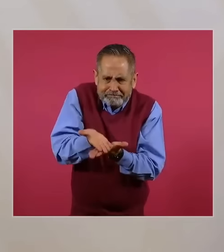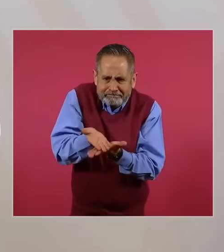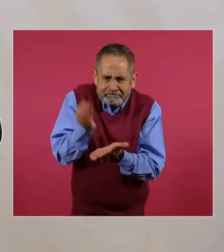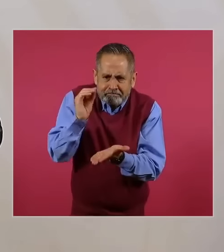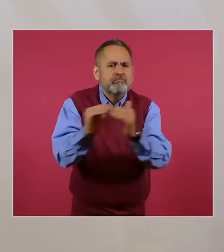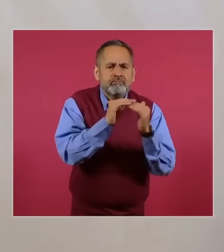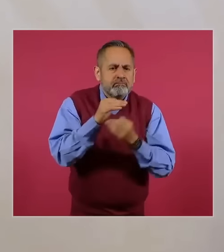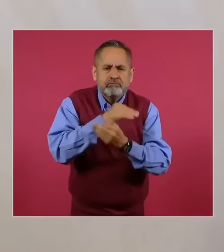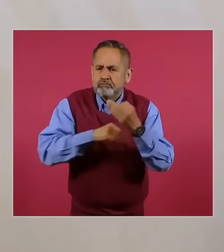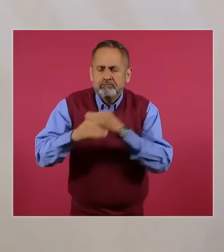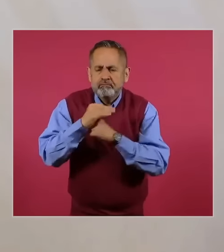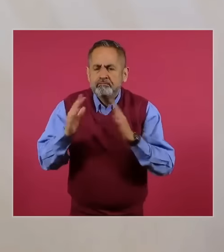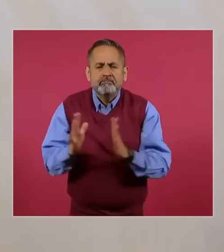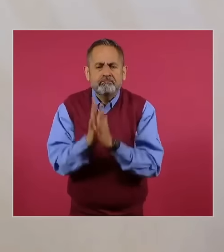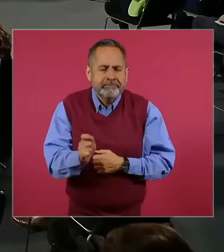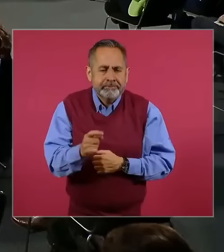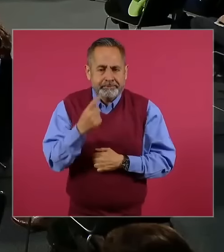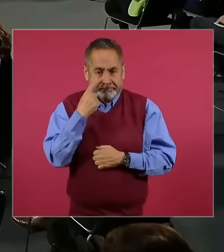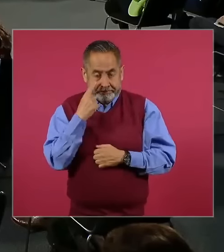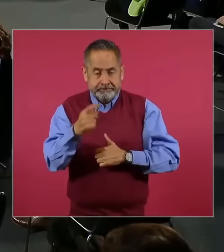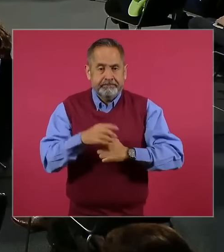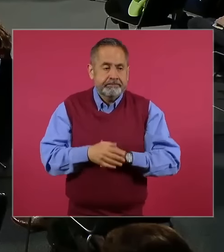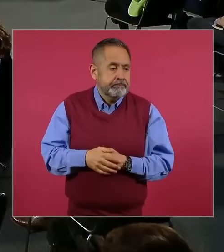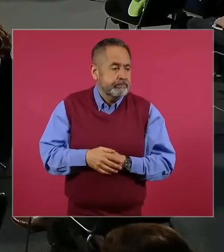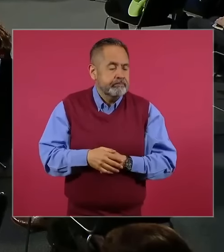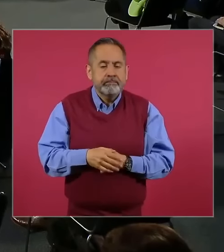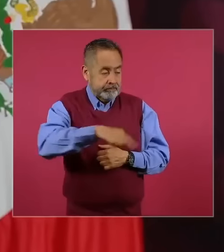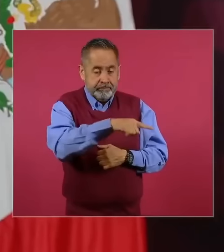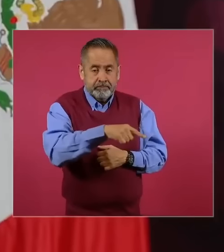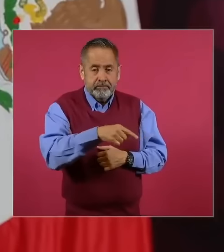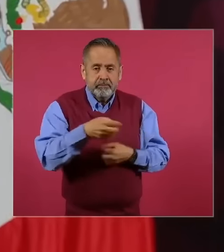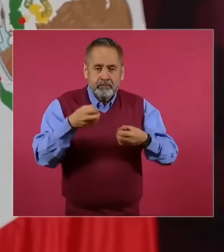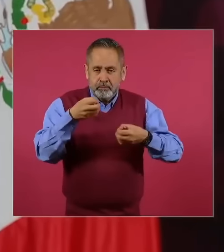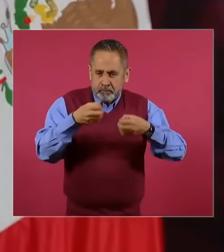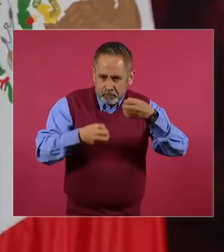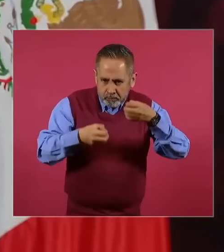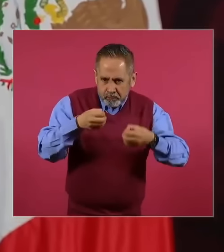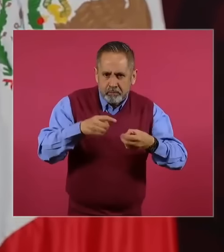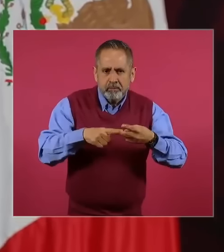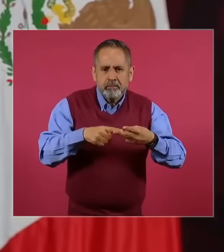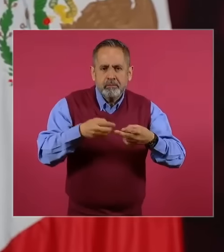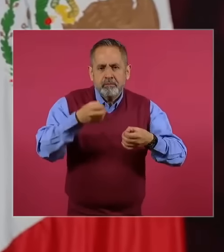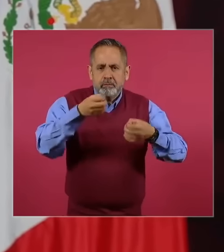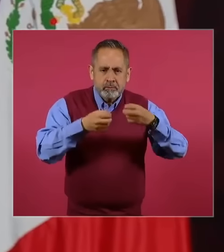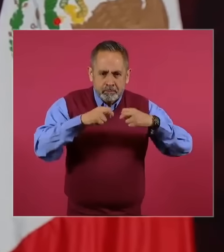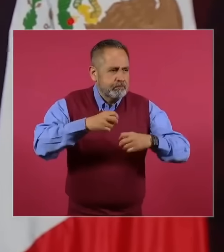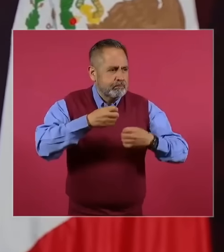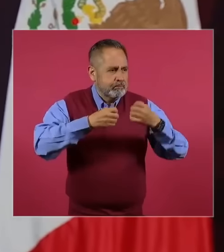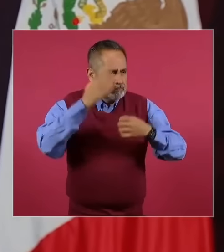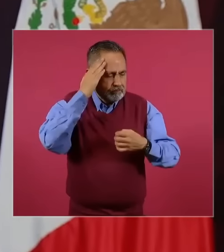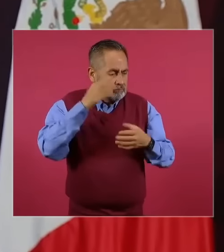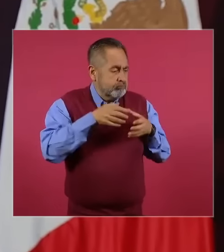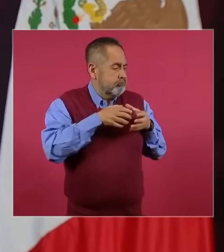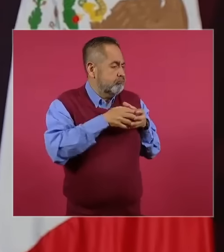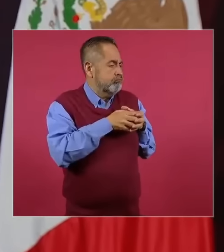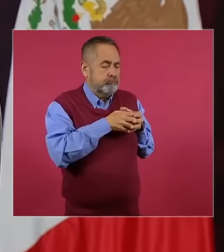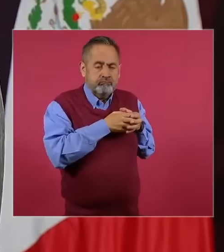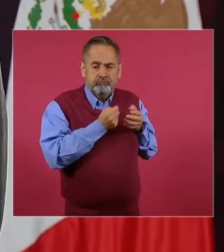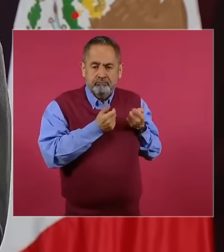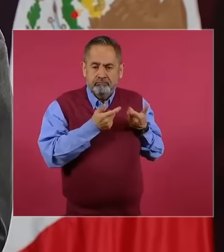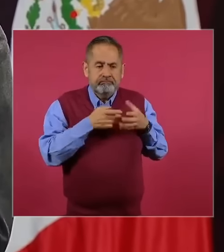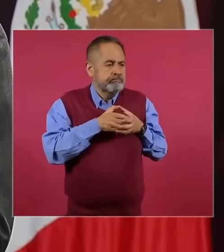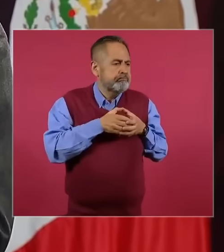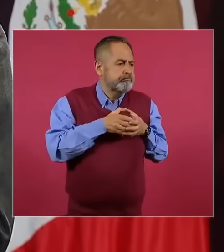democrática que en vez de nombrar en la cúpula del Poder a jueces, a